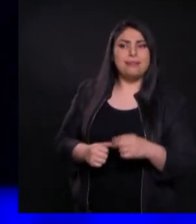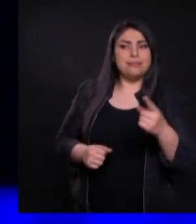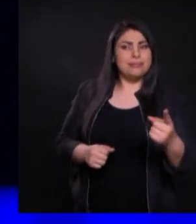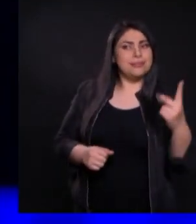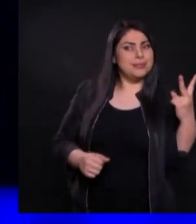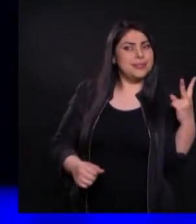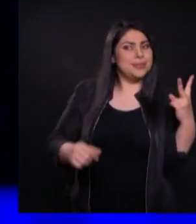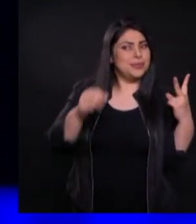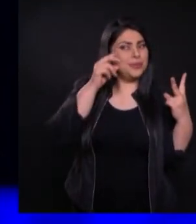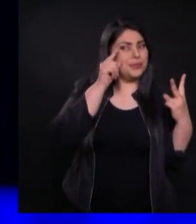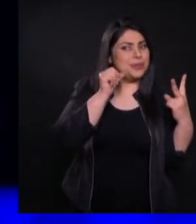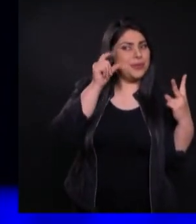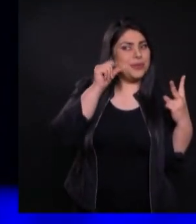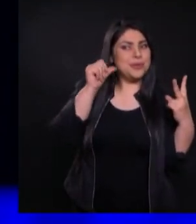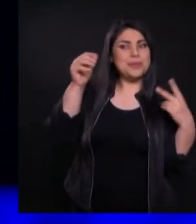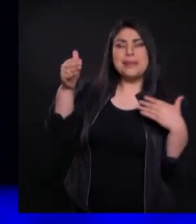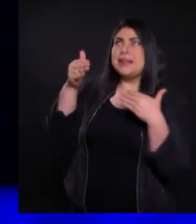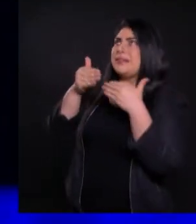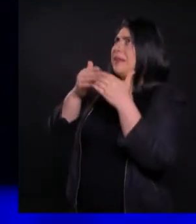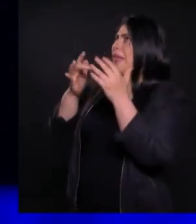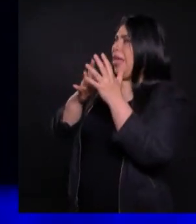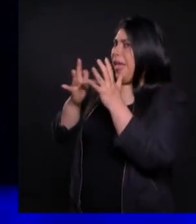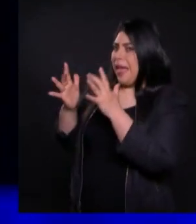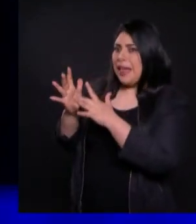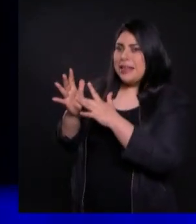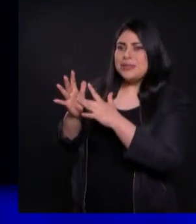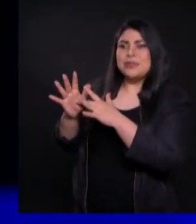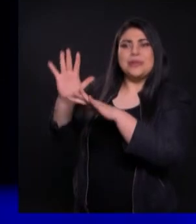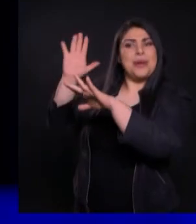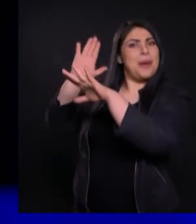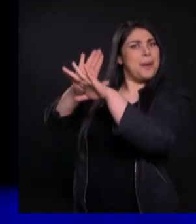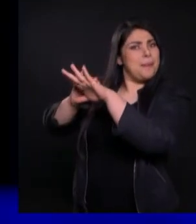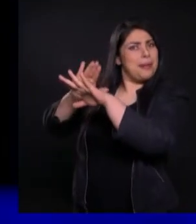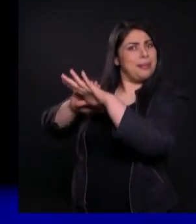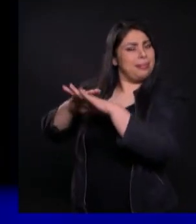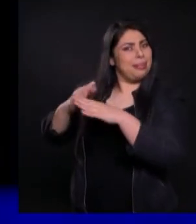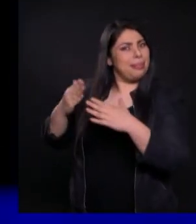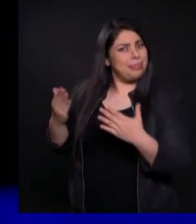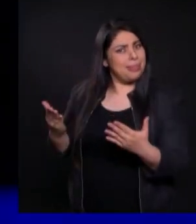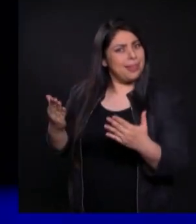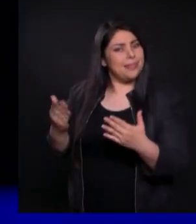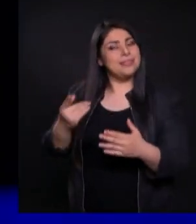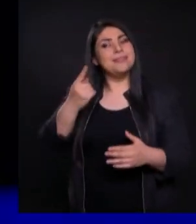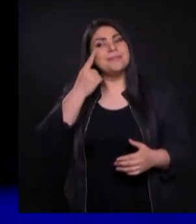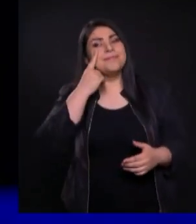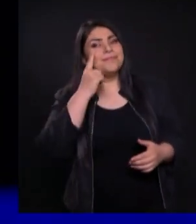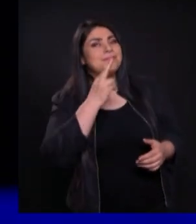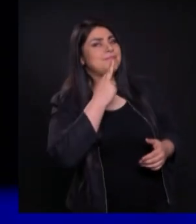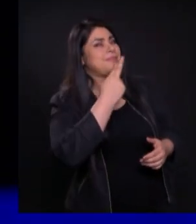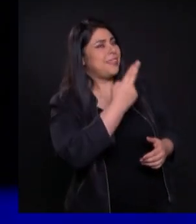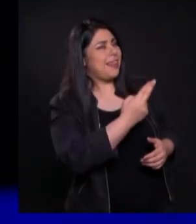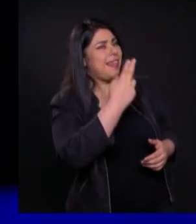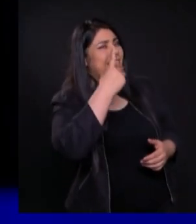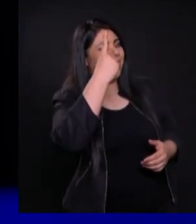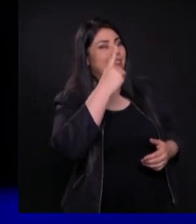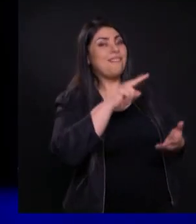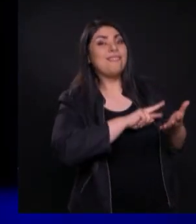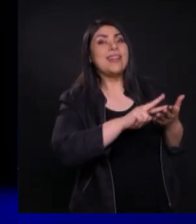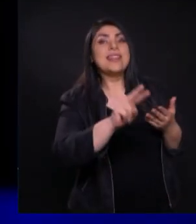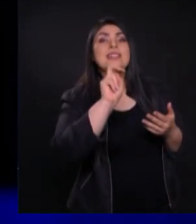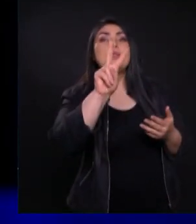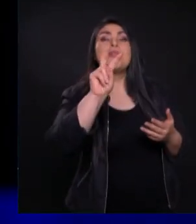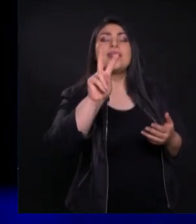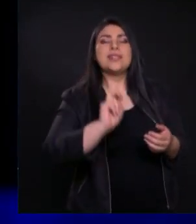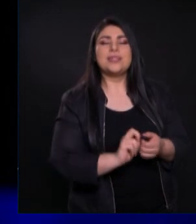hombres acercándose con Jesús Pidiéndole algo que usted va a ver cuál es la respuesta de nuestro Señor Verso 22, entonces Jesús